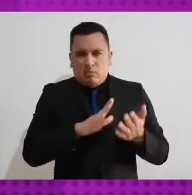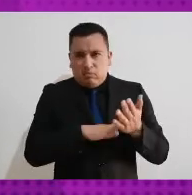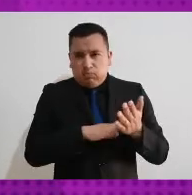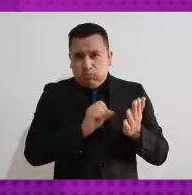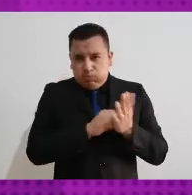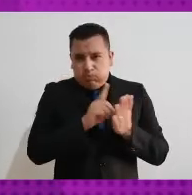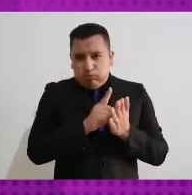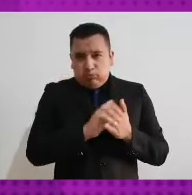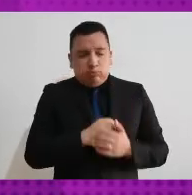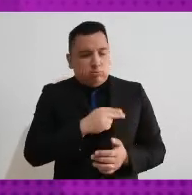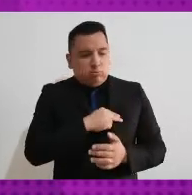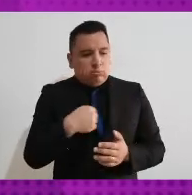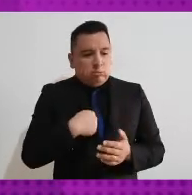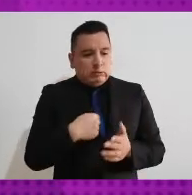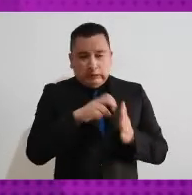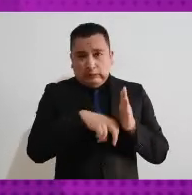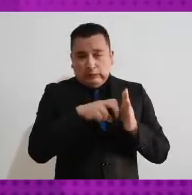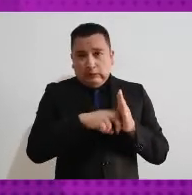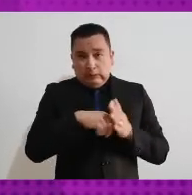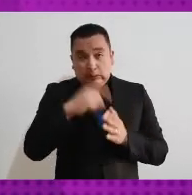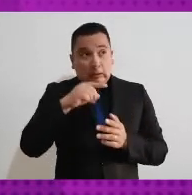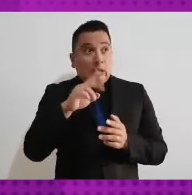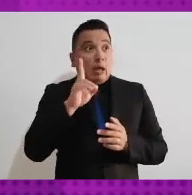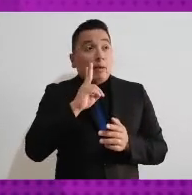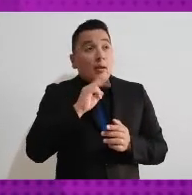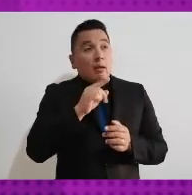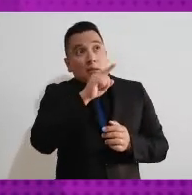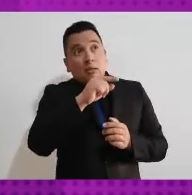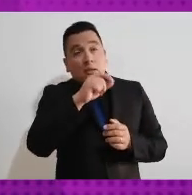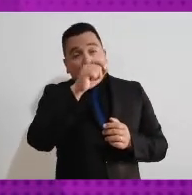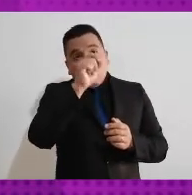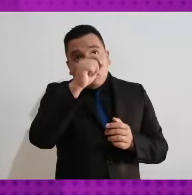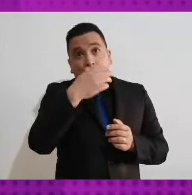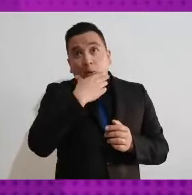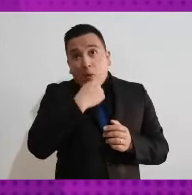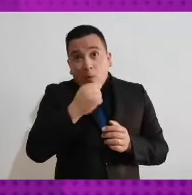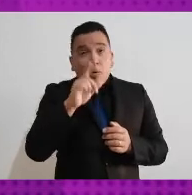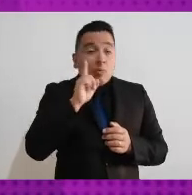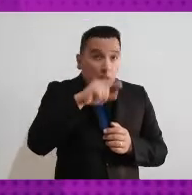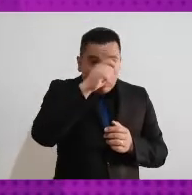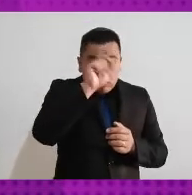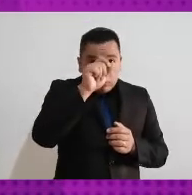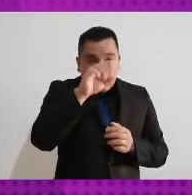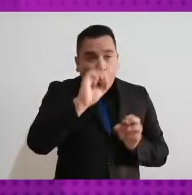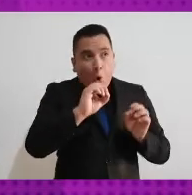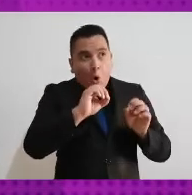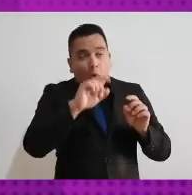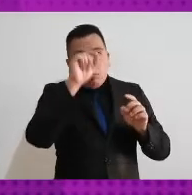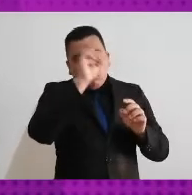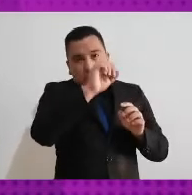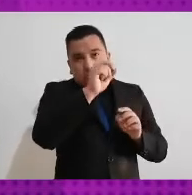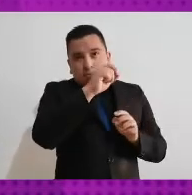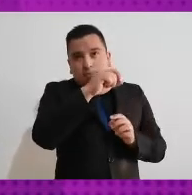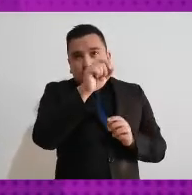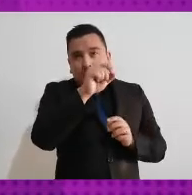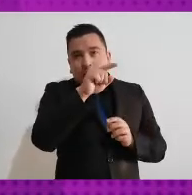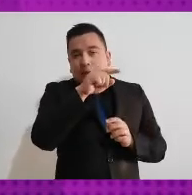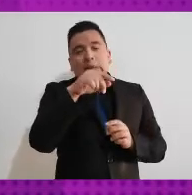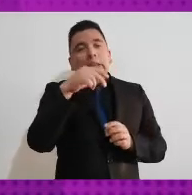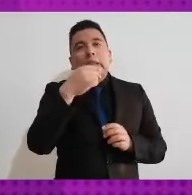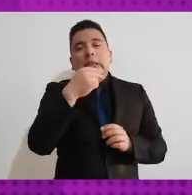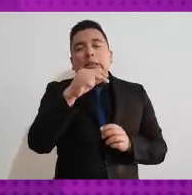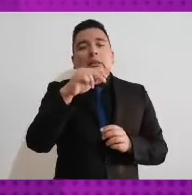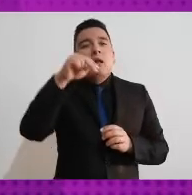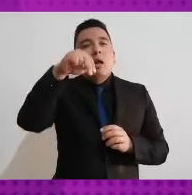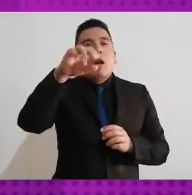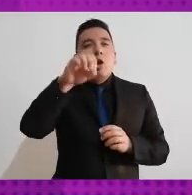la existencia de este sector de la población y que pudieran tener también una casilla específica donde dijeran que son personas